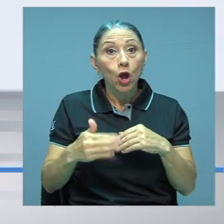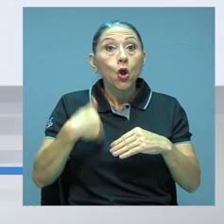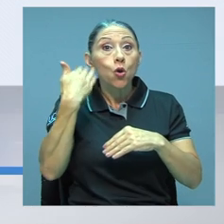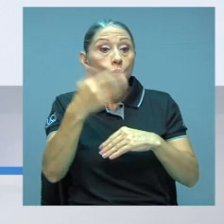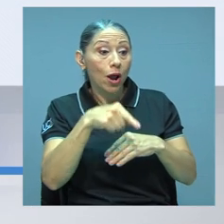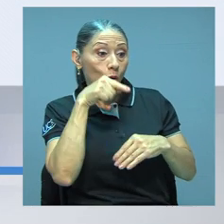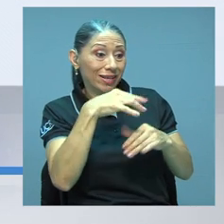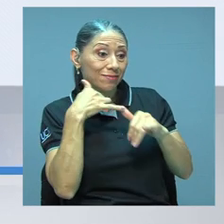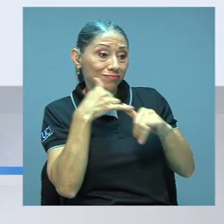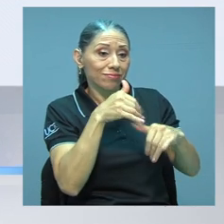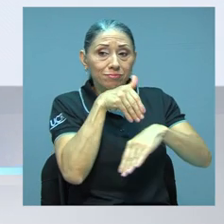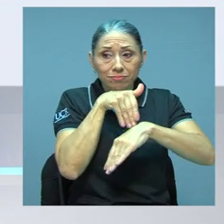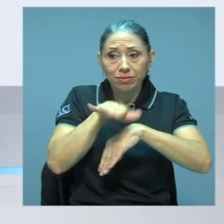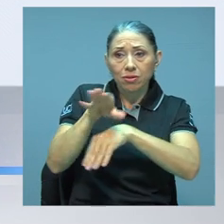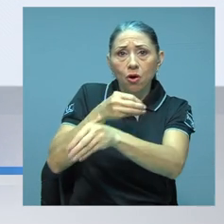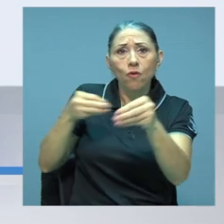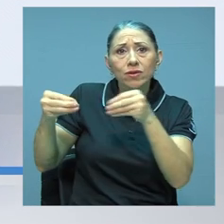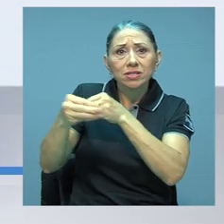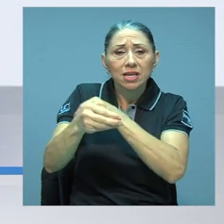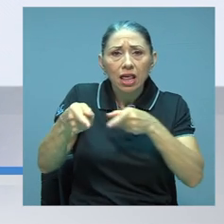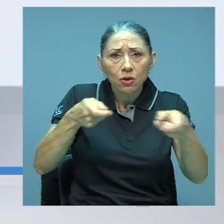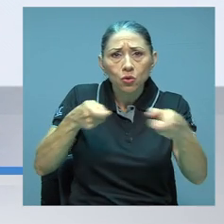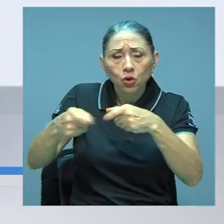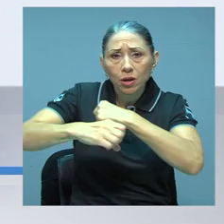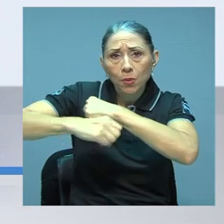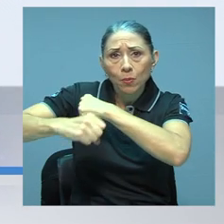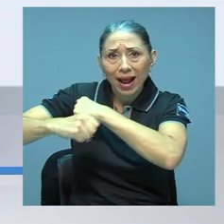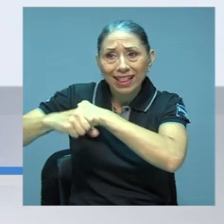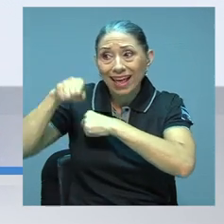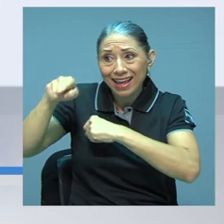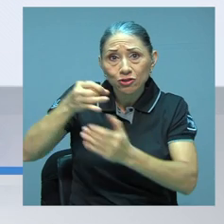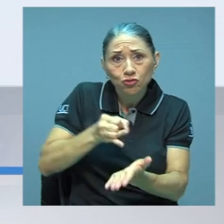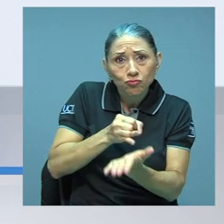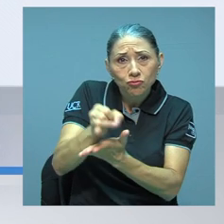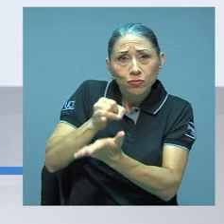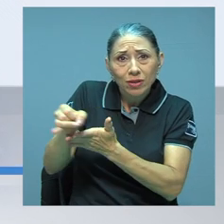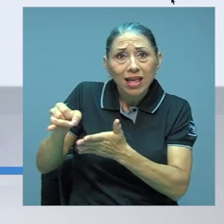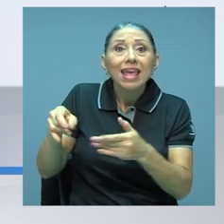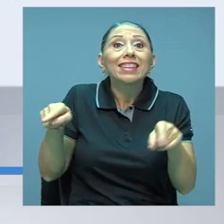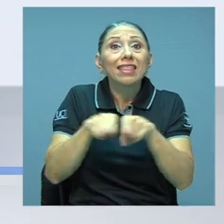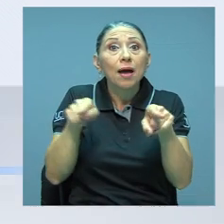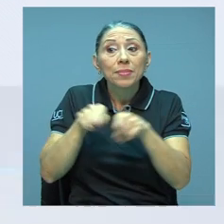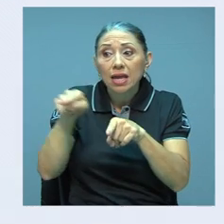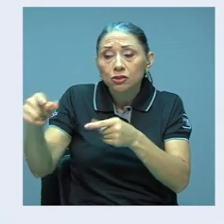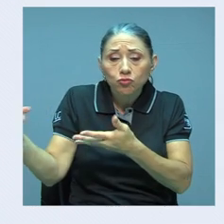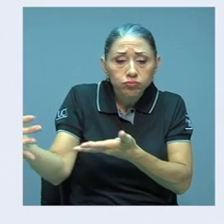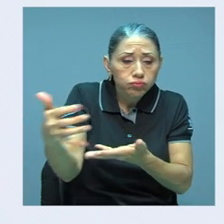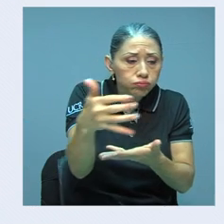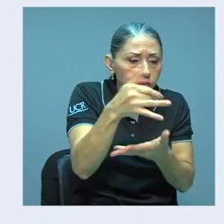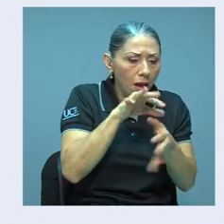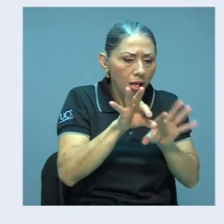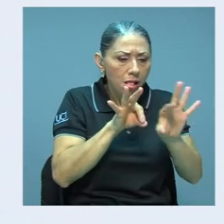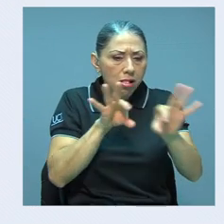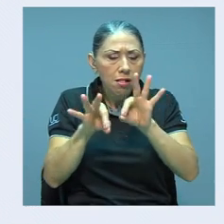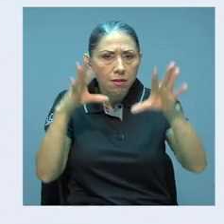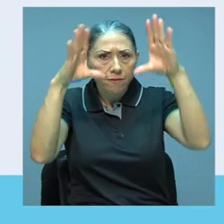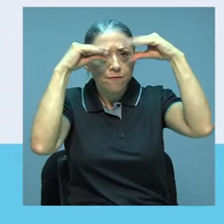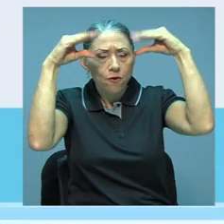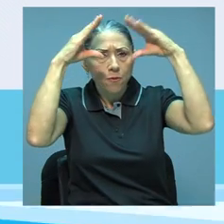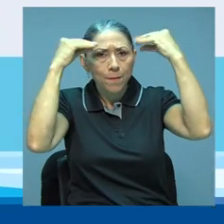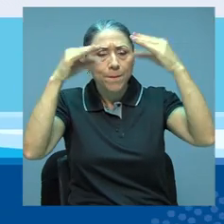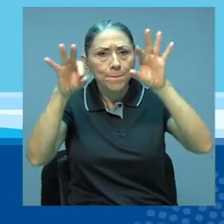remiten a la Oficina de Control y Propaganda para que investiguen cada caso y, además, se compilan y estudian para extraer datos importantes.